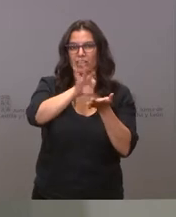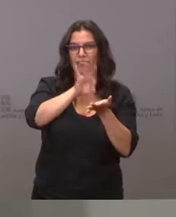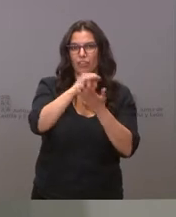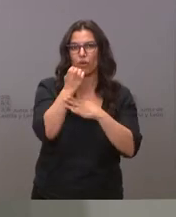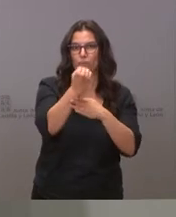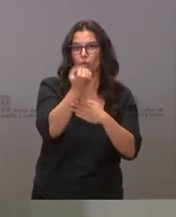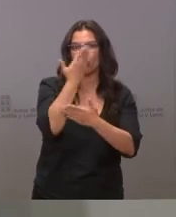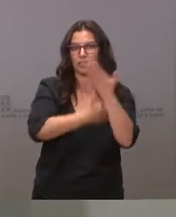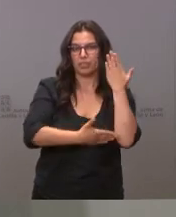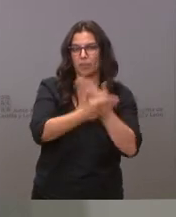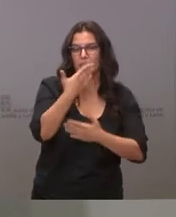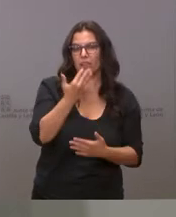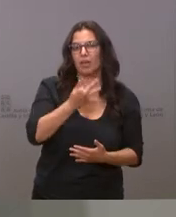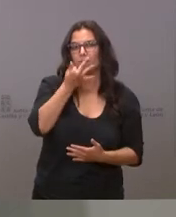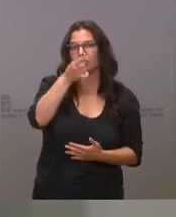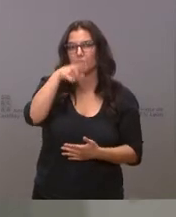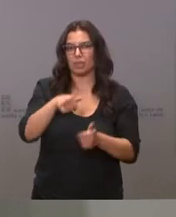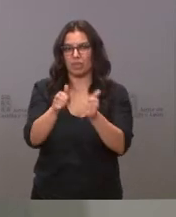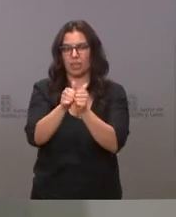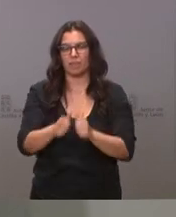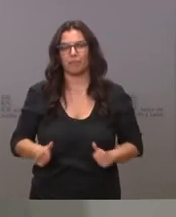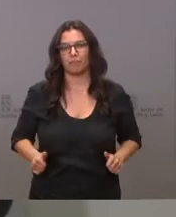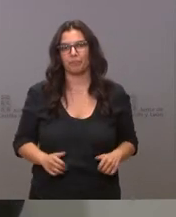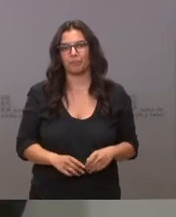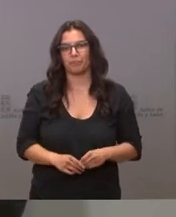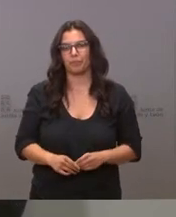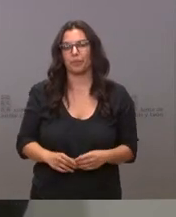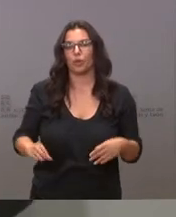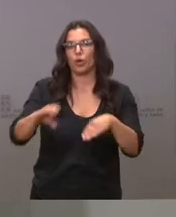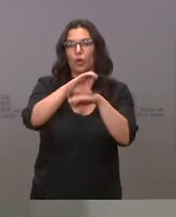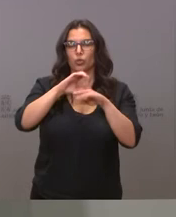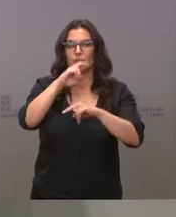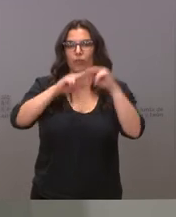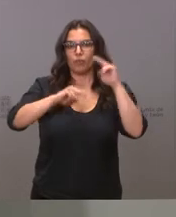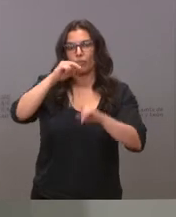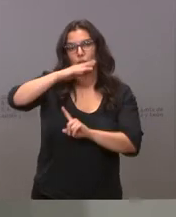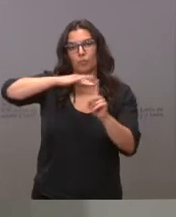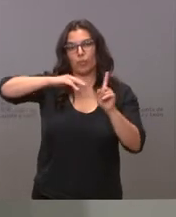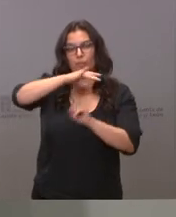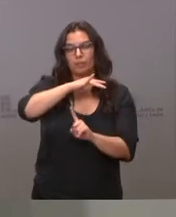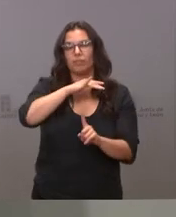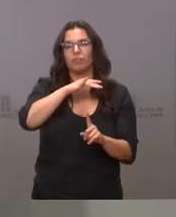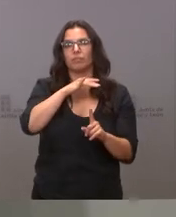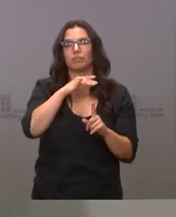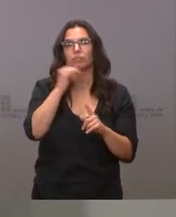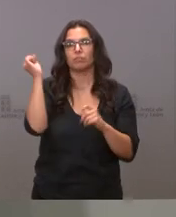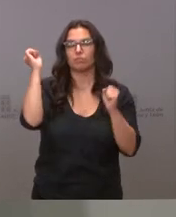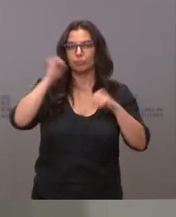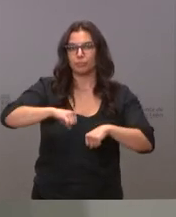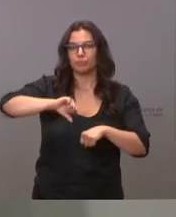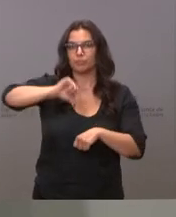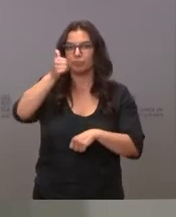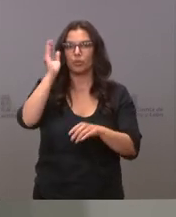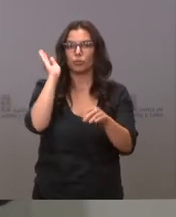a la discapacidad y la dependencia. La Consejería de Fomento y Medio Ambiente aprueba una subvención